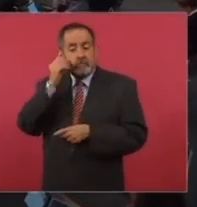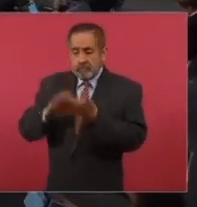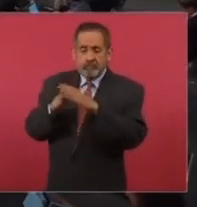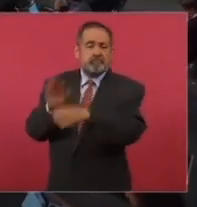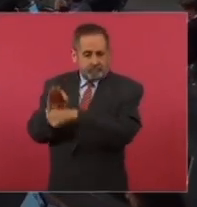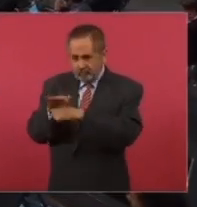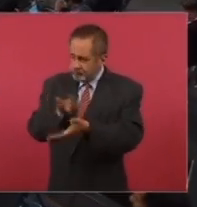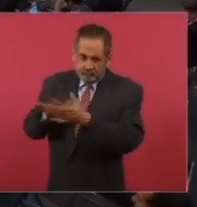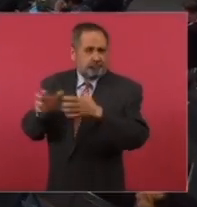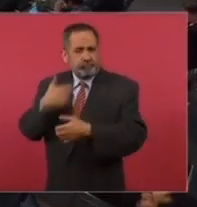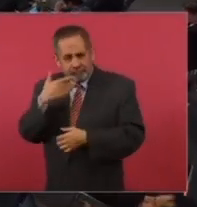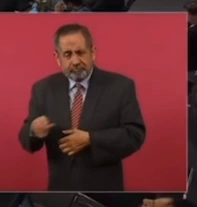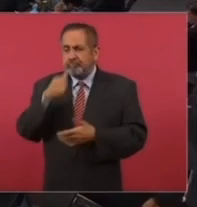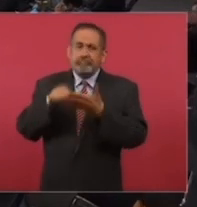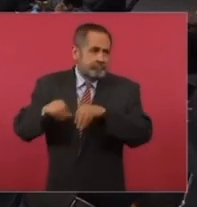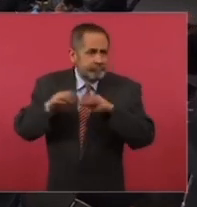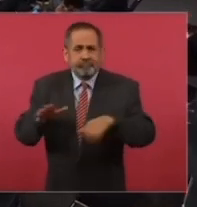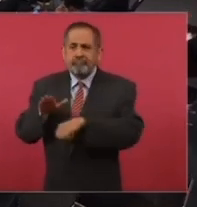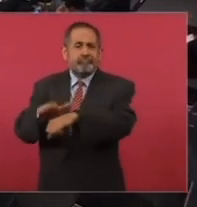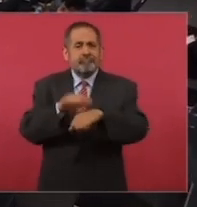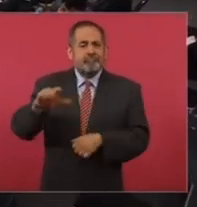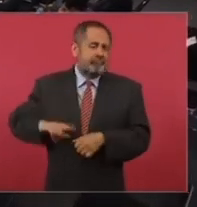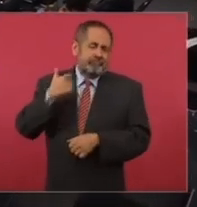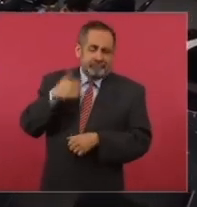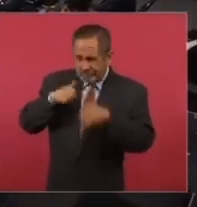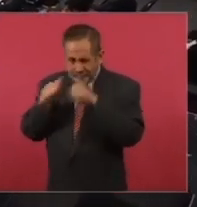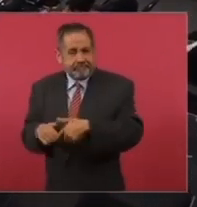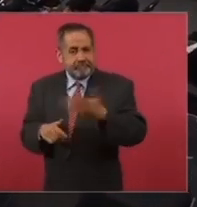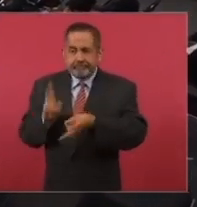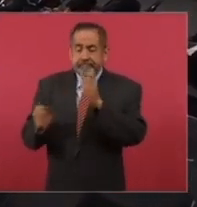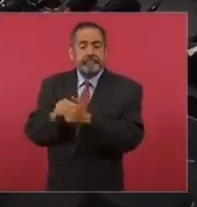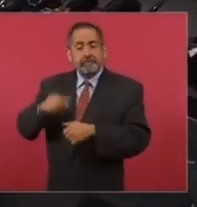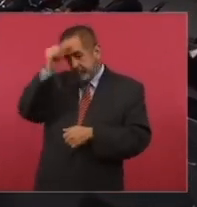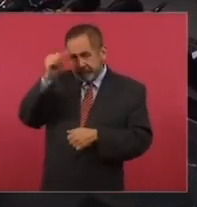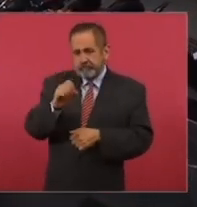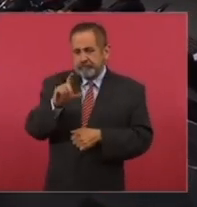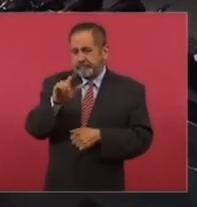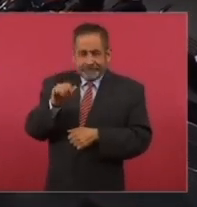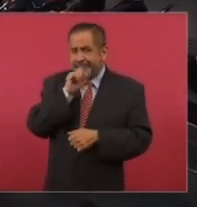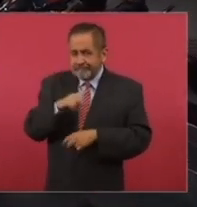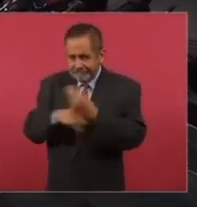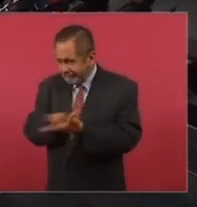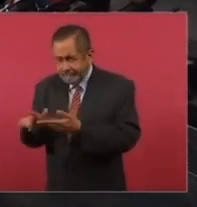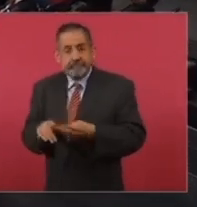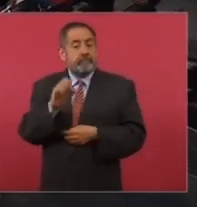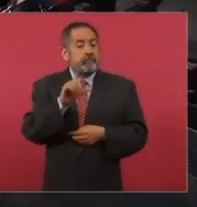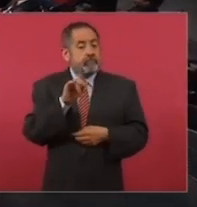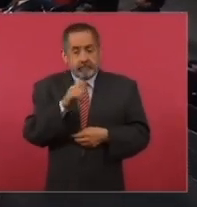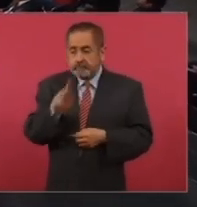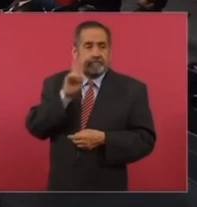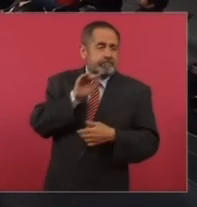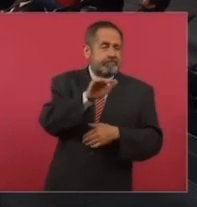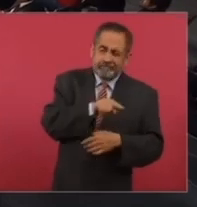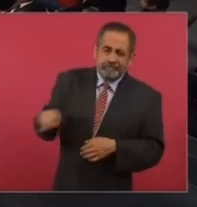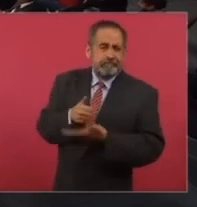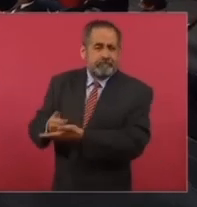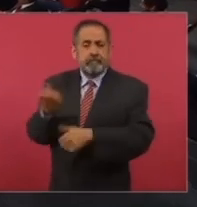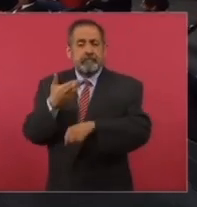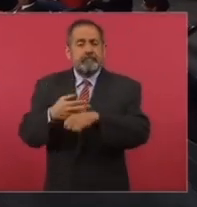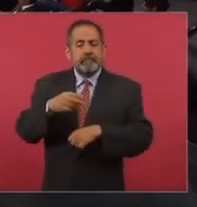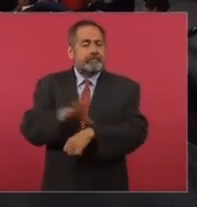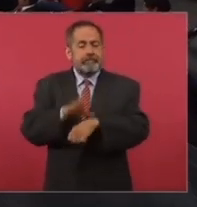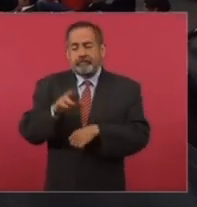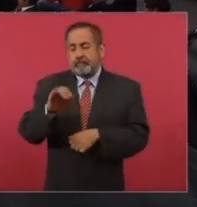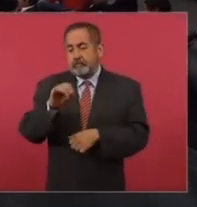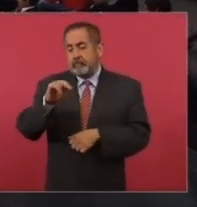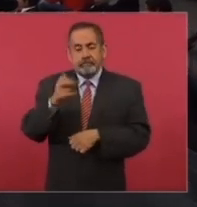nosotros no chupamos el dedo con que hay que hacer justicia, que los jueces tienen que hacer justicia y que no, aquí no se trata de hacer justicia.